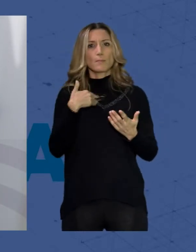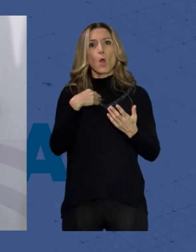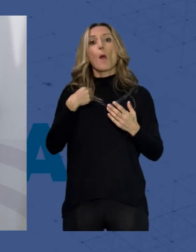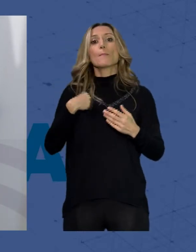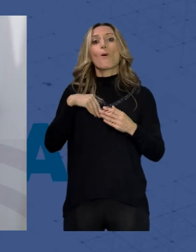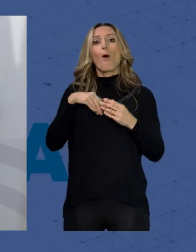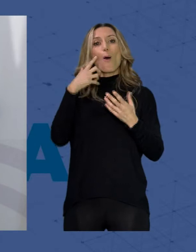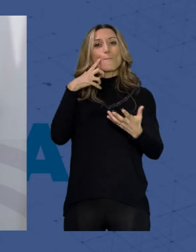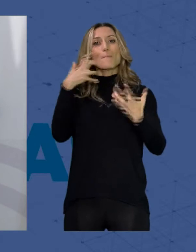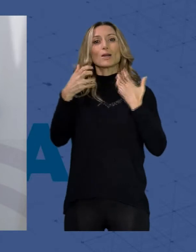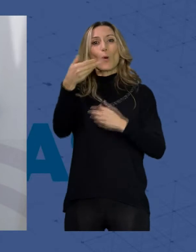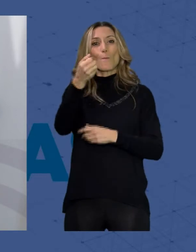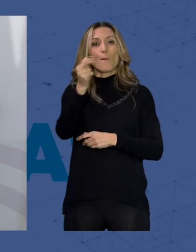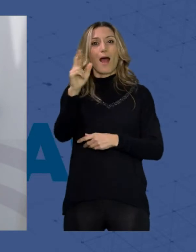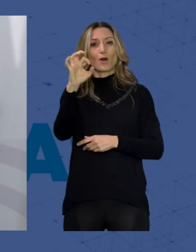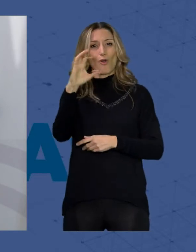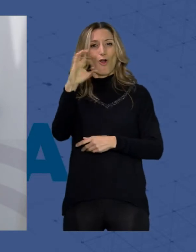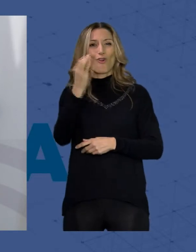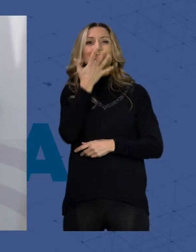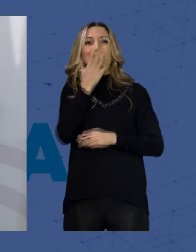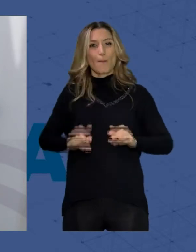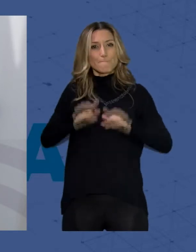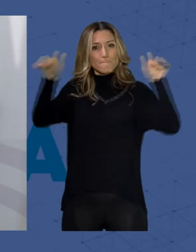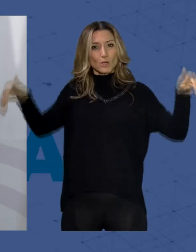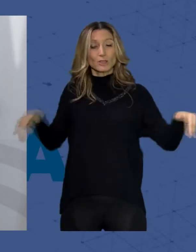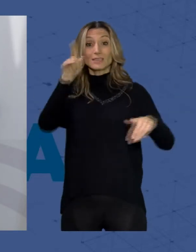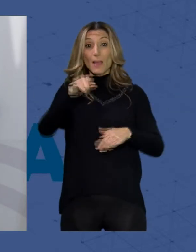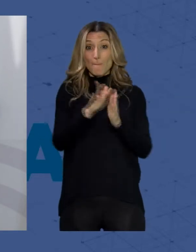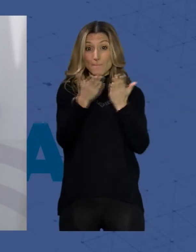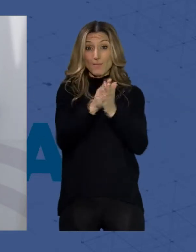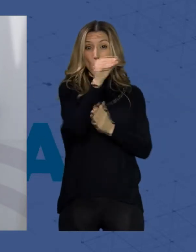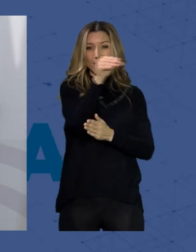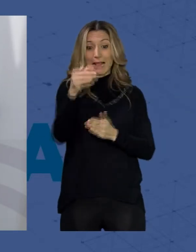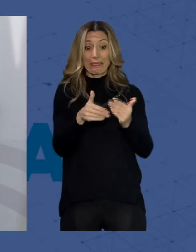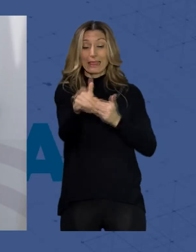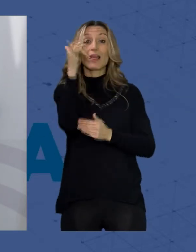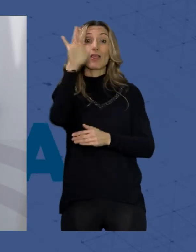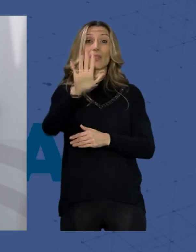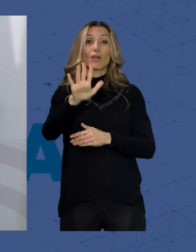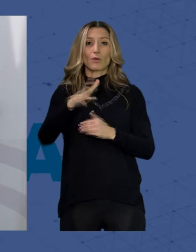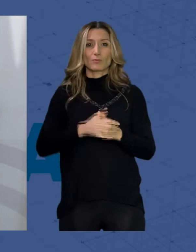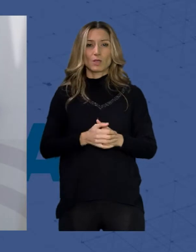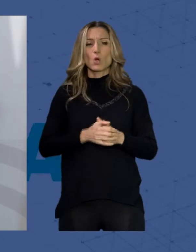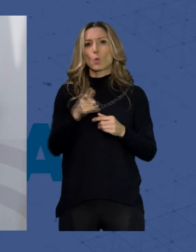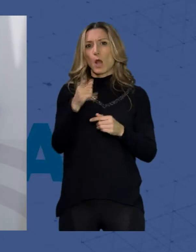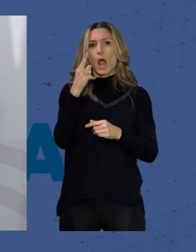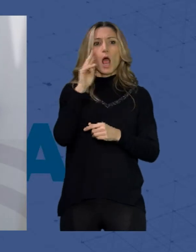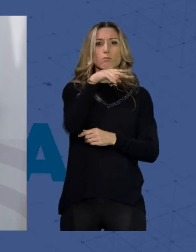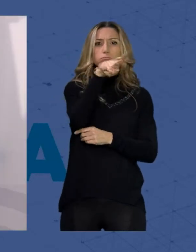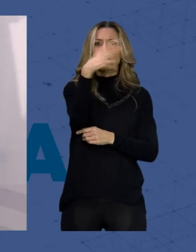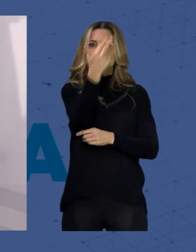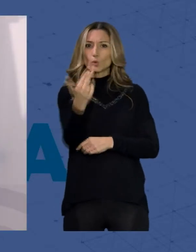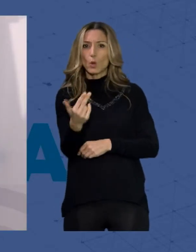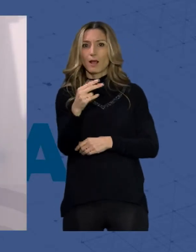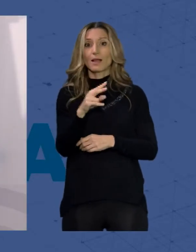En la biblioteca inauguraremos el día 5 una exposición de pintura de dos en dos.